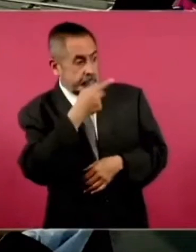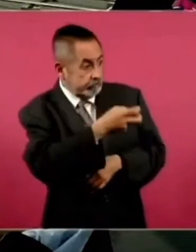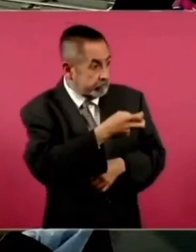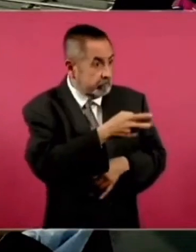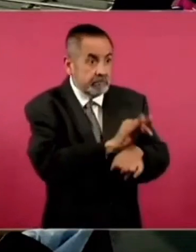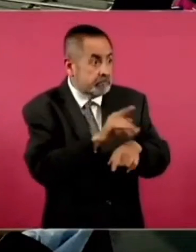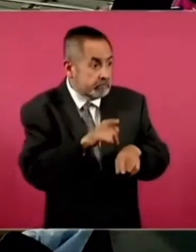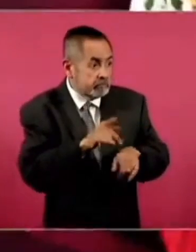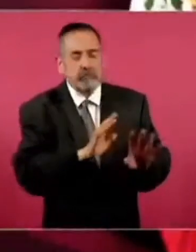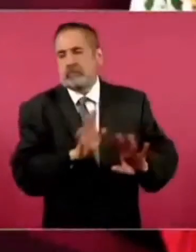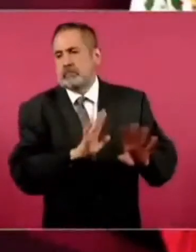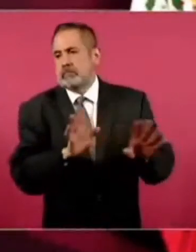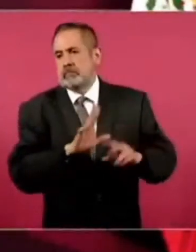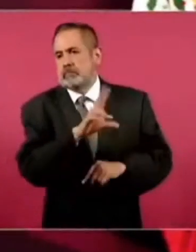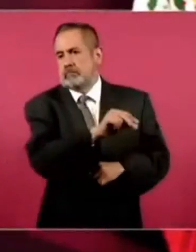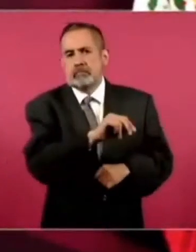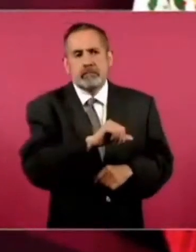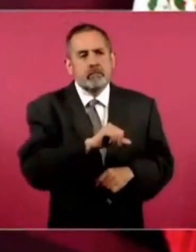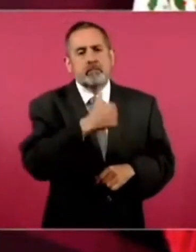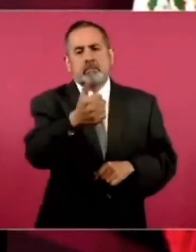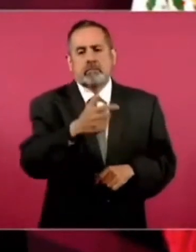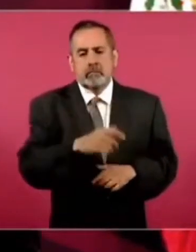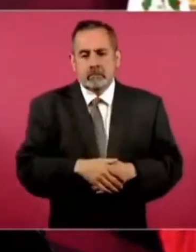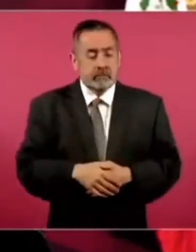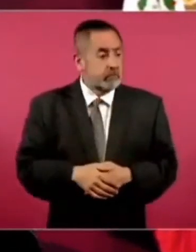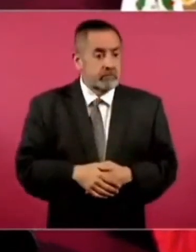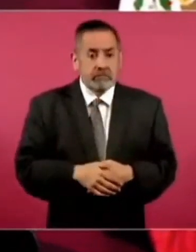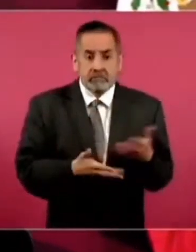Sin embargo. Ahí está.